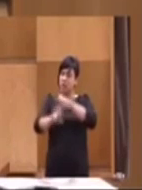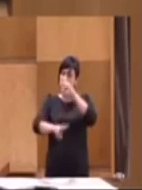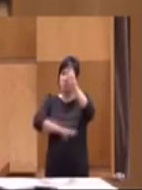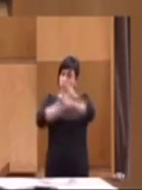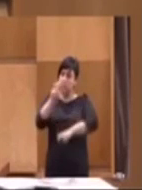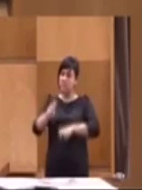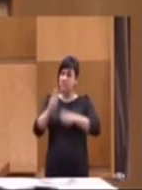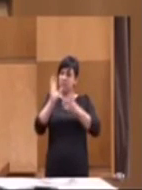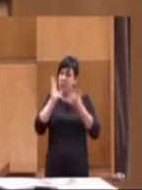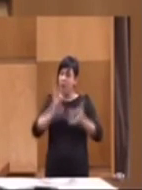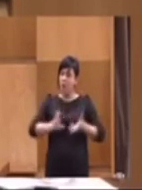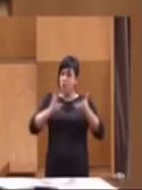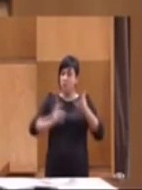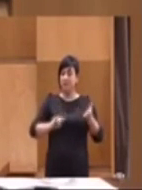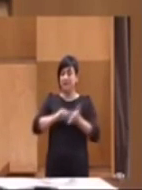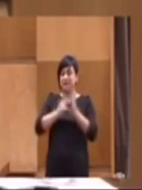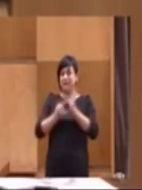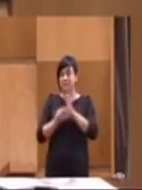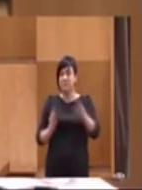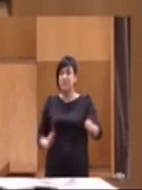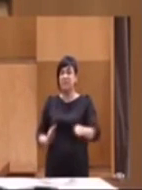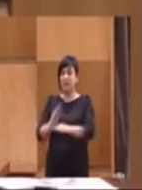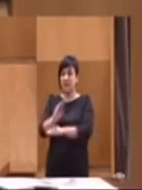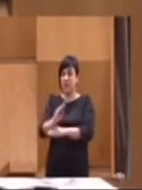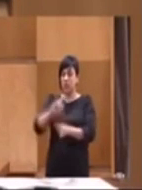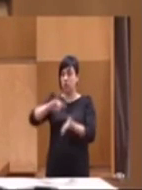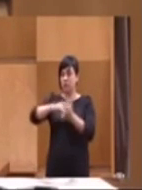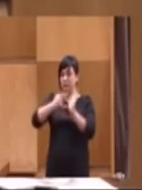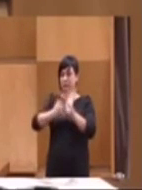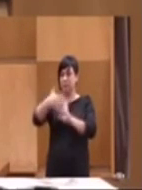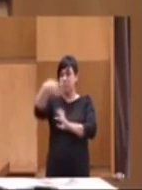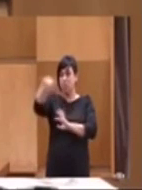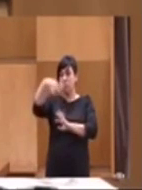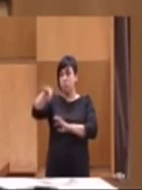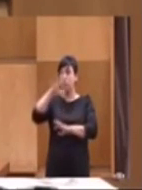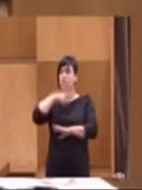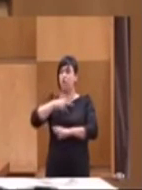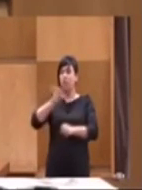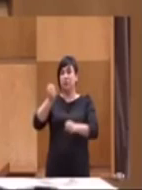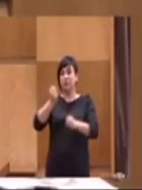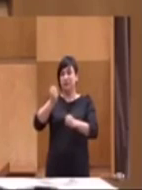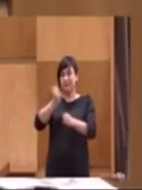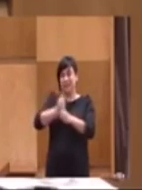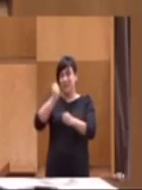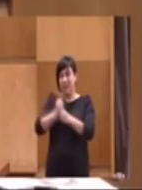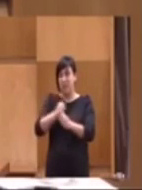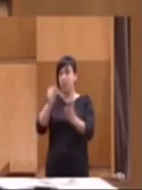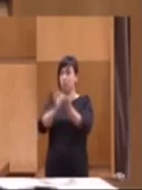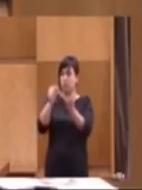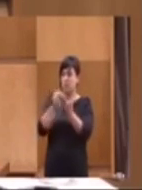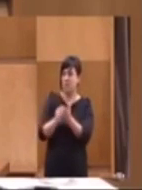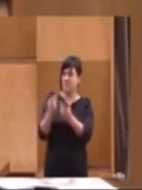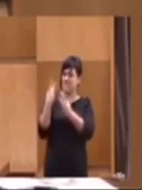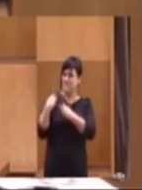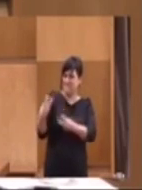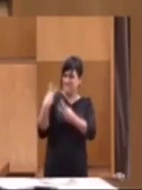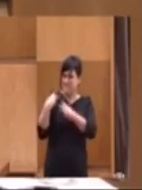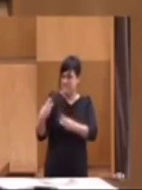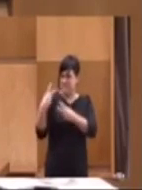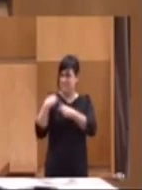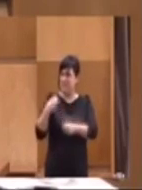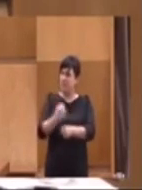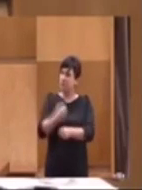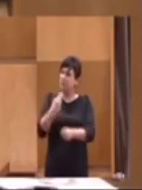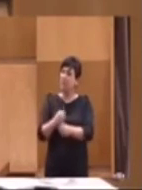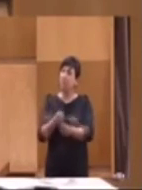en este momento los sistemas de financiación del sistema. No puede recaer solamente en los trabajadores en sus salarios vía cotizaciones, porque hay una cotización